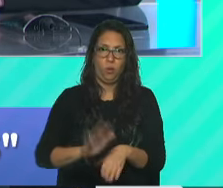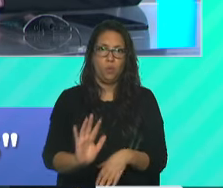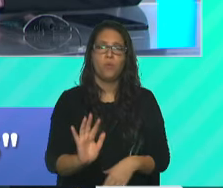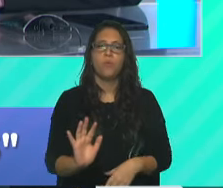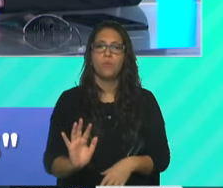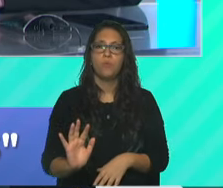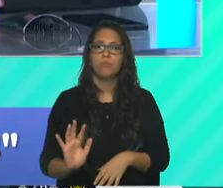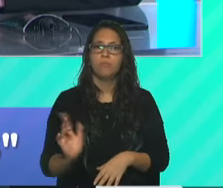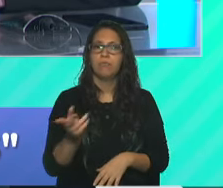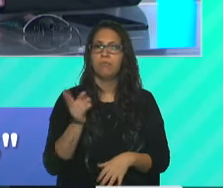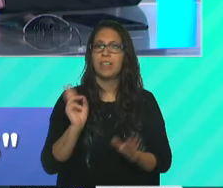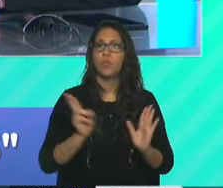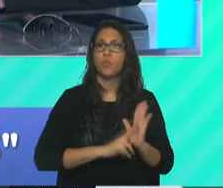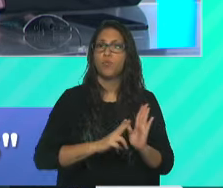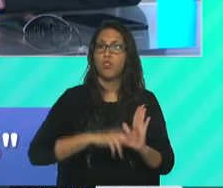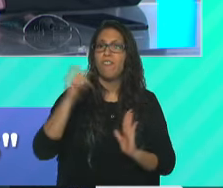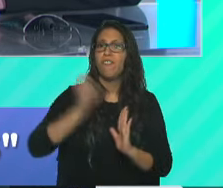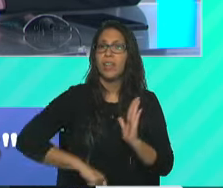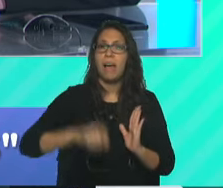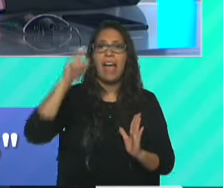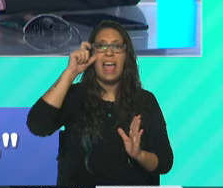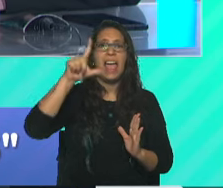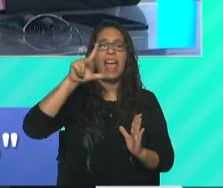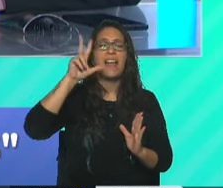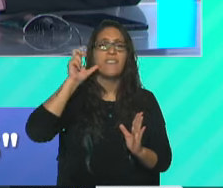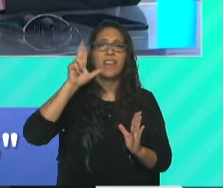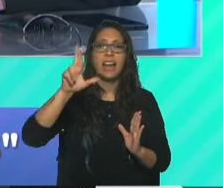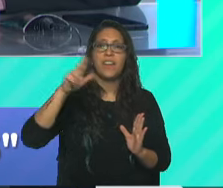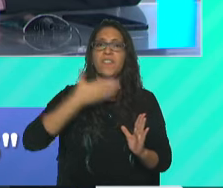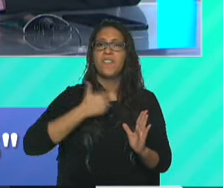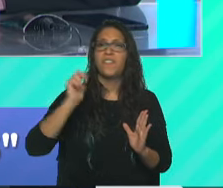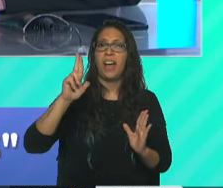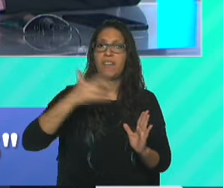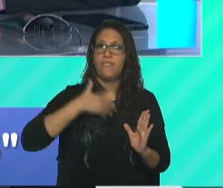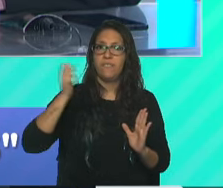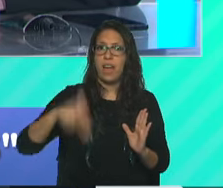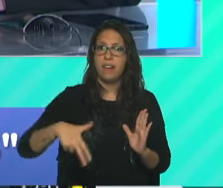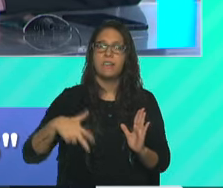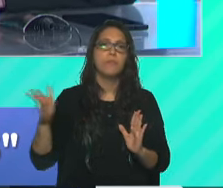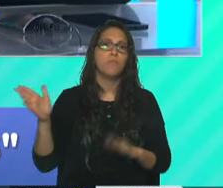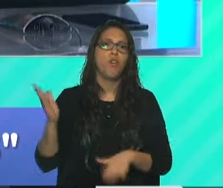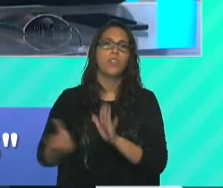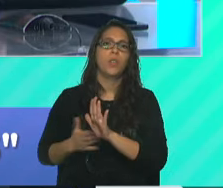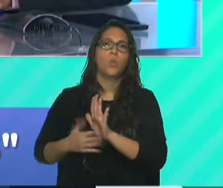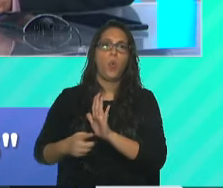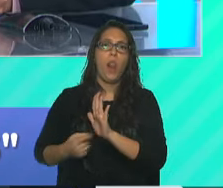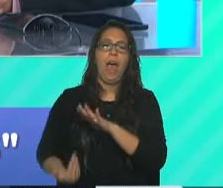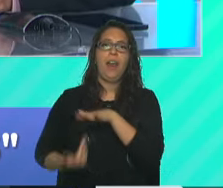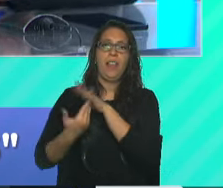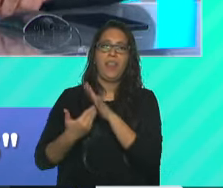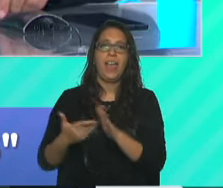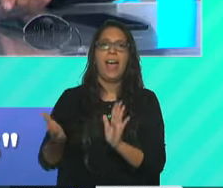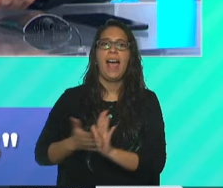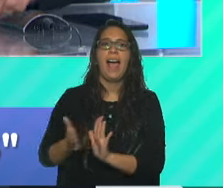una resolución que lleva la firma de Eber Farfán, que es el titular del Fondo de Garantía y Sustentabilidad, que es de donde salían estos fondos